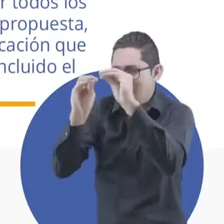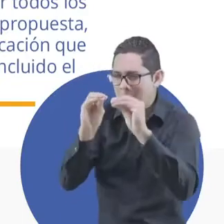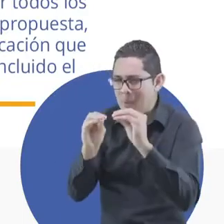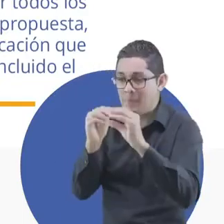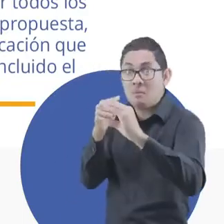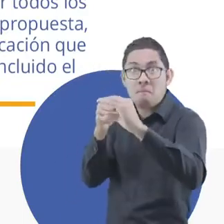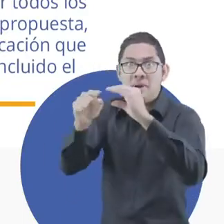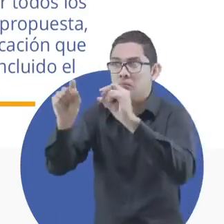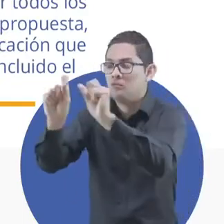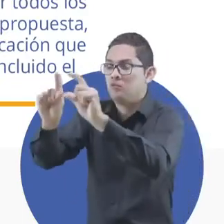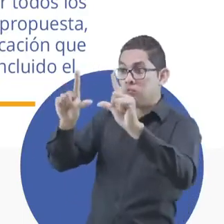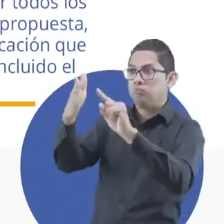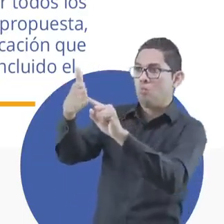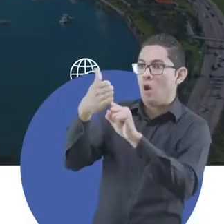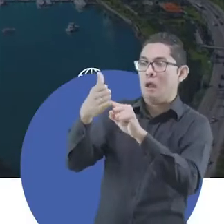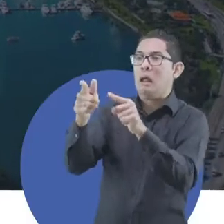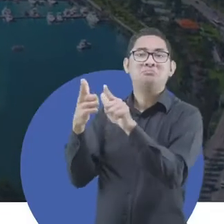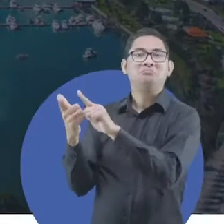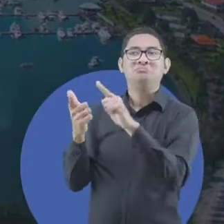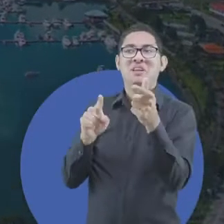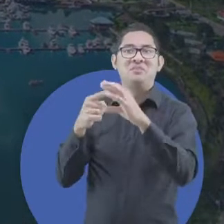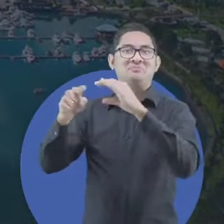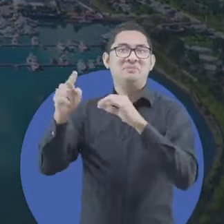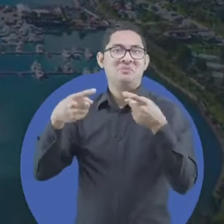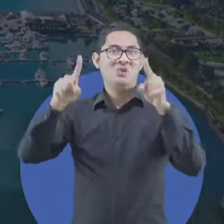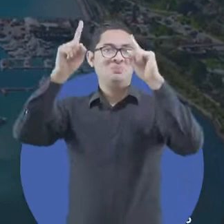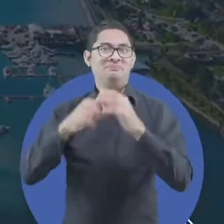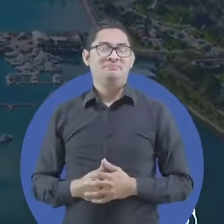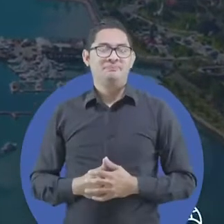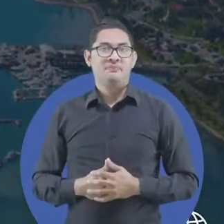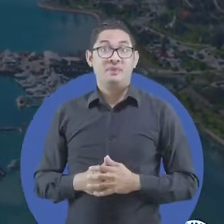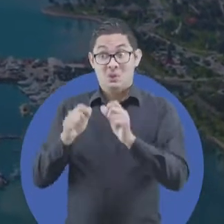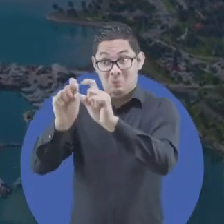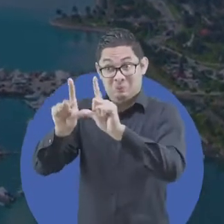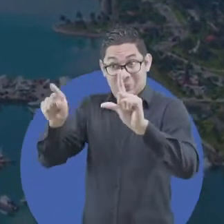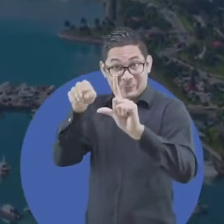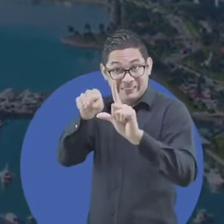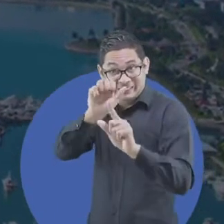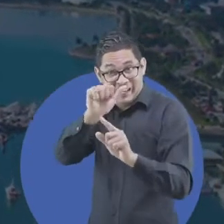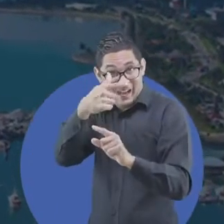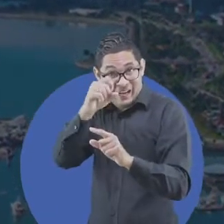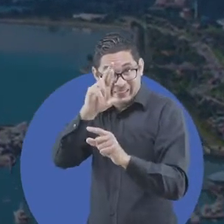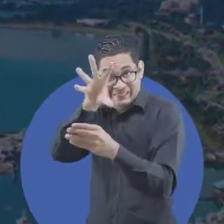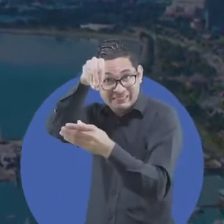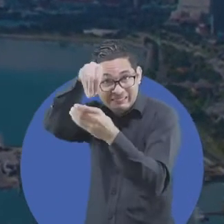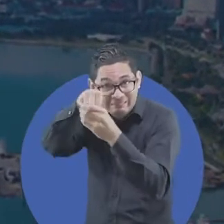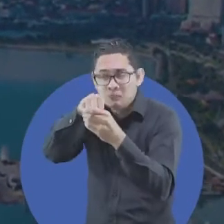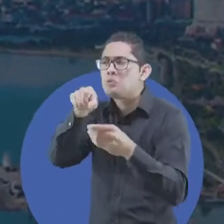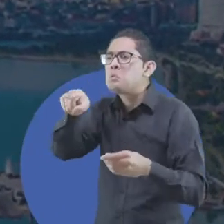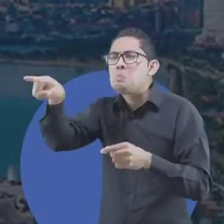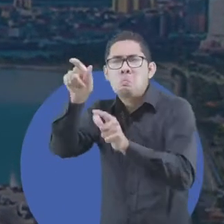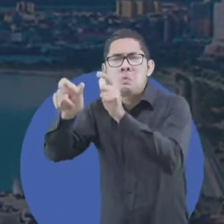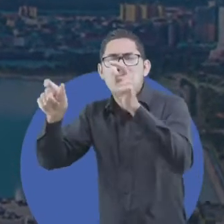que indica que has concluido el proceso. Agora permite consultar y opinar sobre las ideas de otros participantes. Para ello,